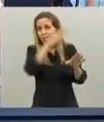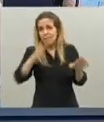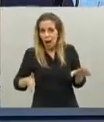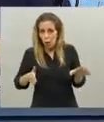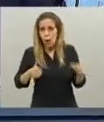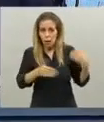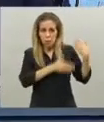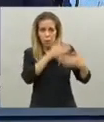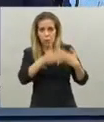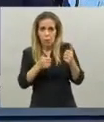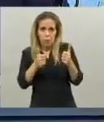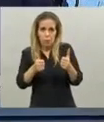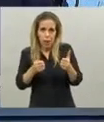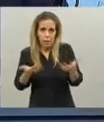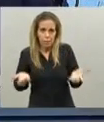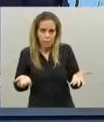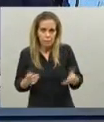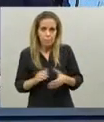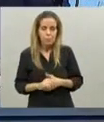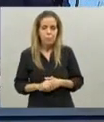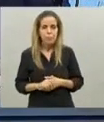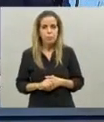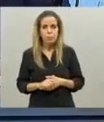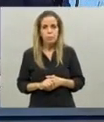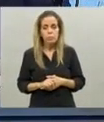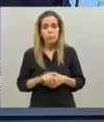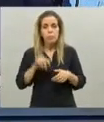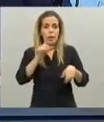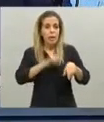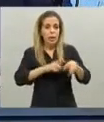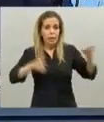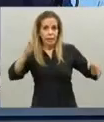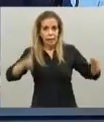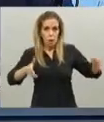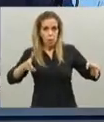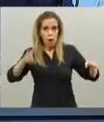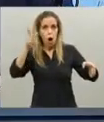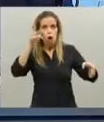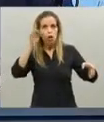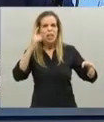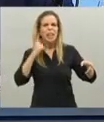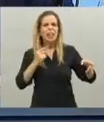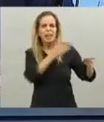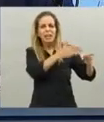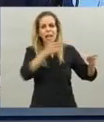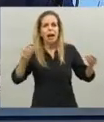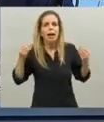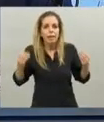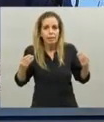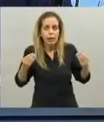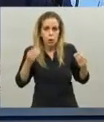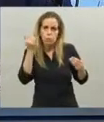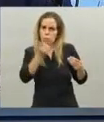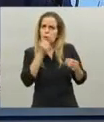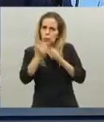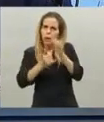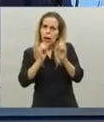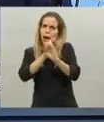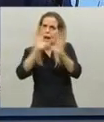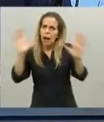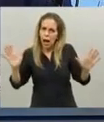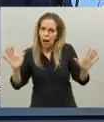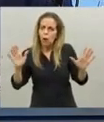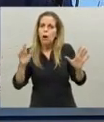en este tiempo y qué se hizo en este tiempo aclarando porque lo quiero aclarar también porque también lo he dicho